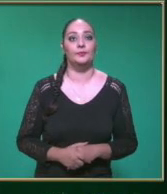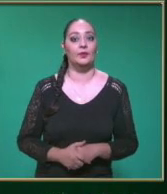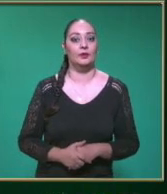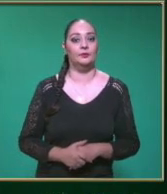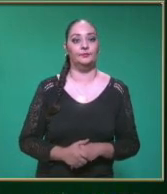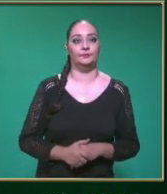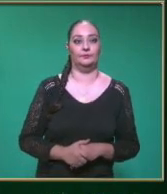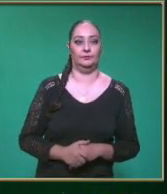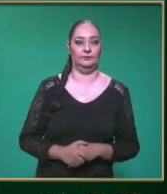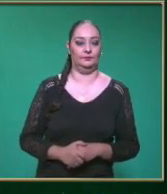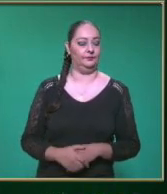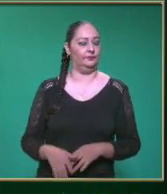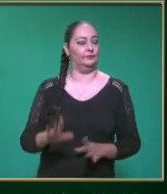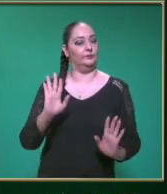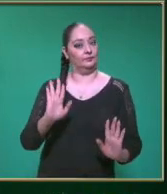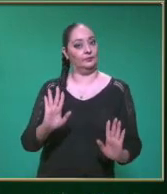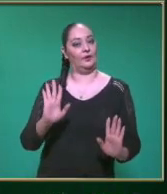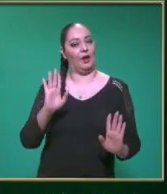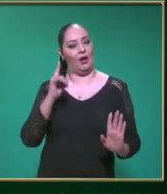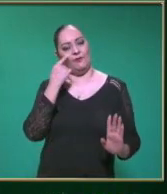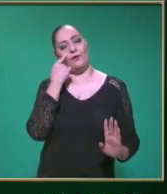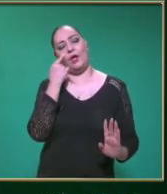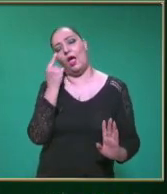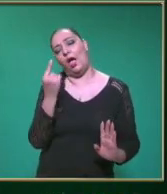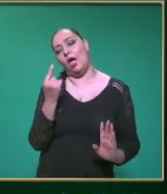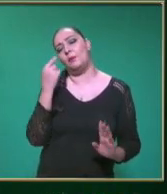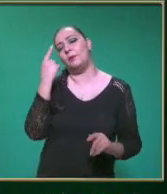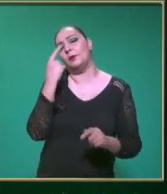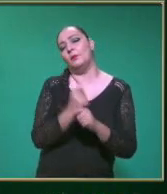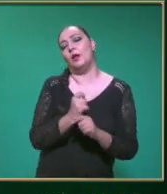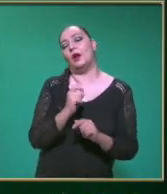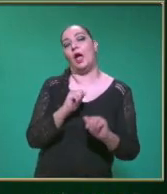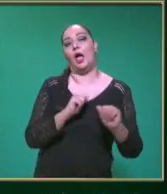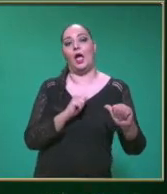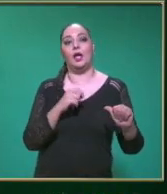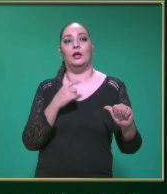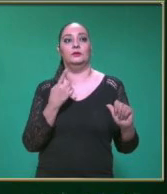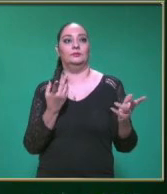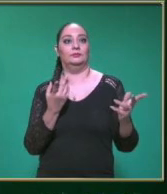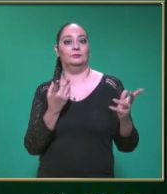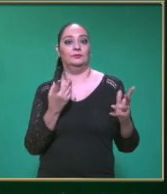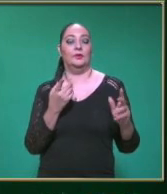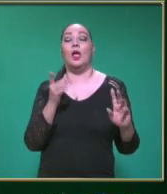¿Qué te parece maestra? Si checamos La primera ¿Qué dice la primera